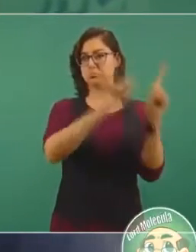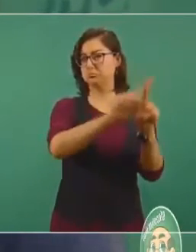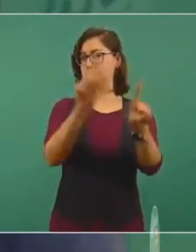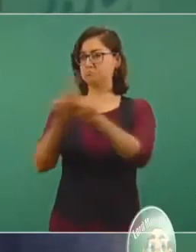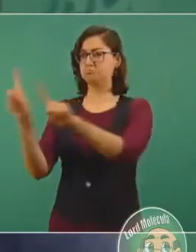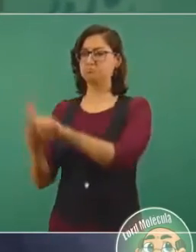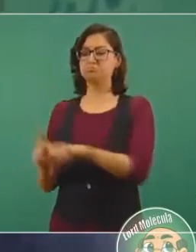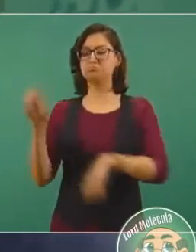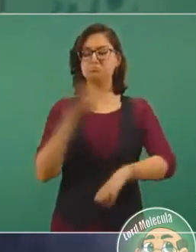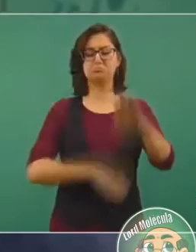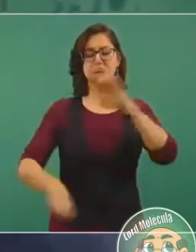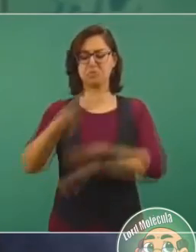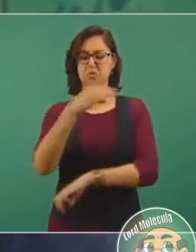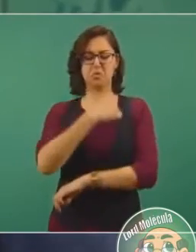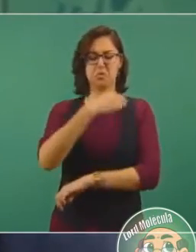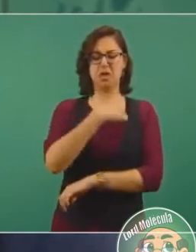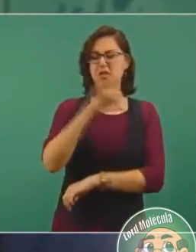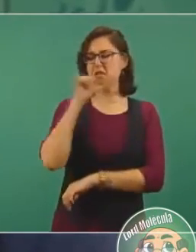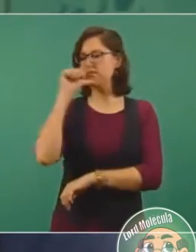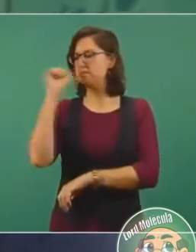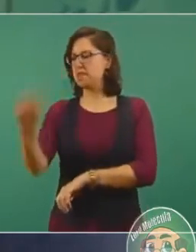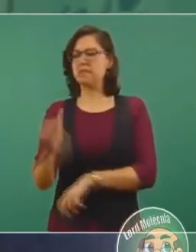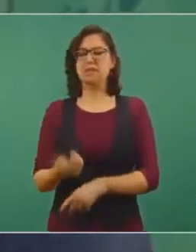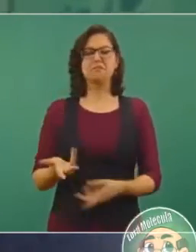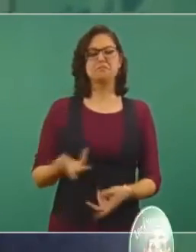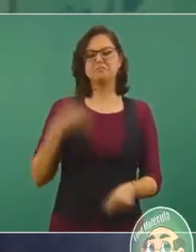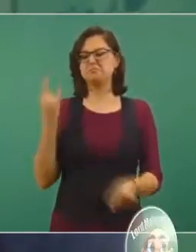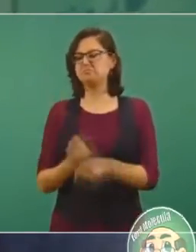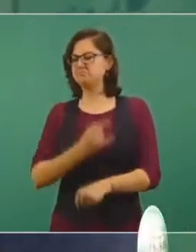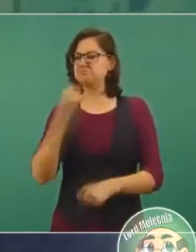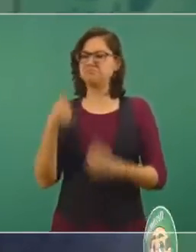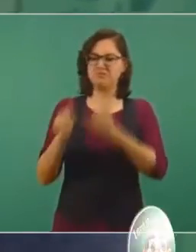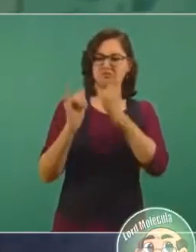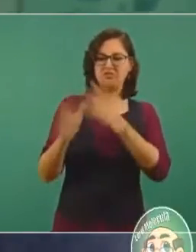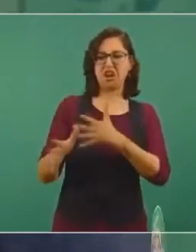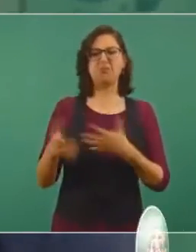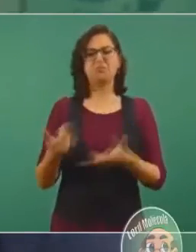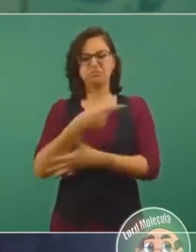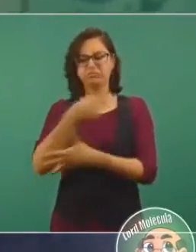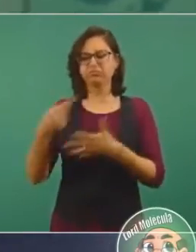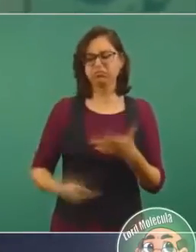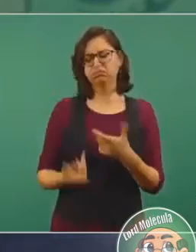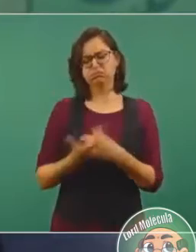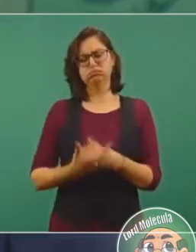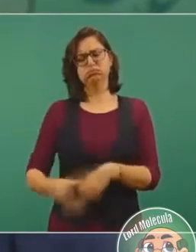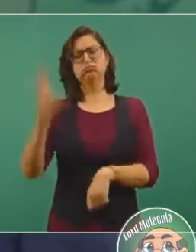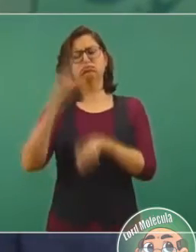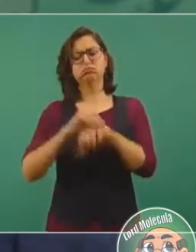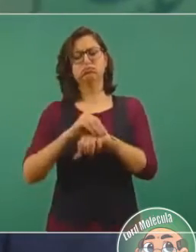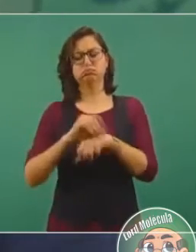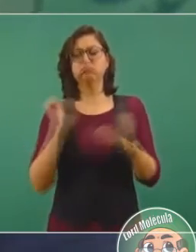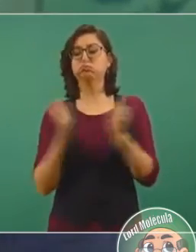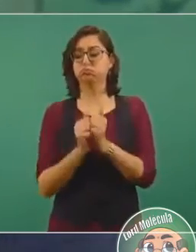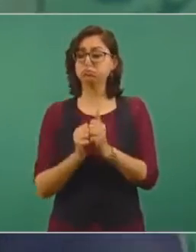y sobre todo se les protege. Estos señores de